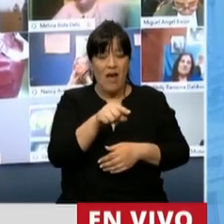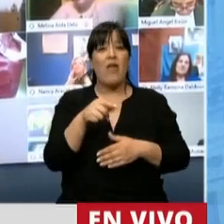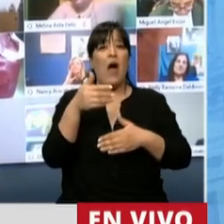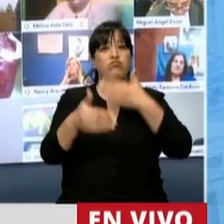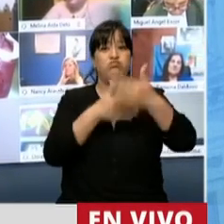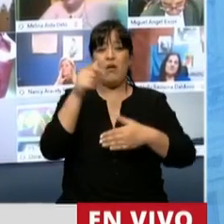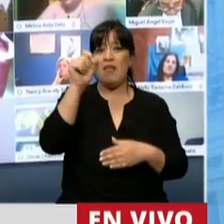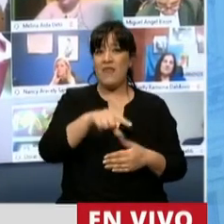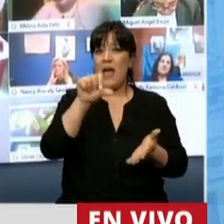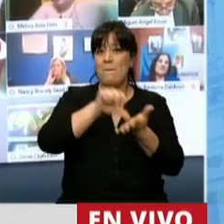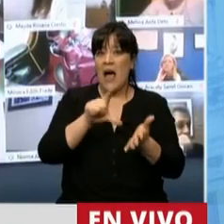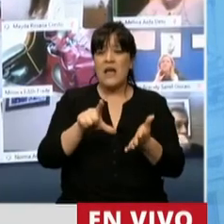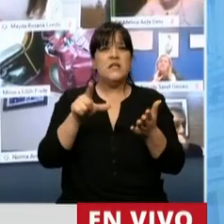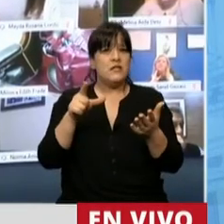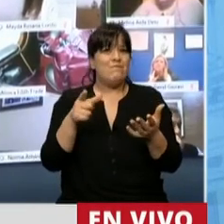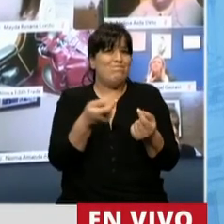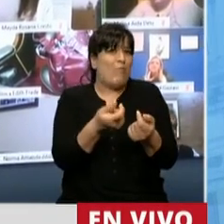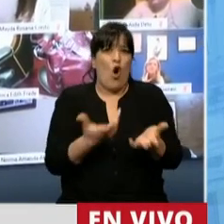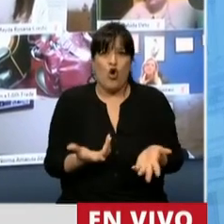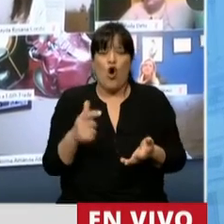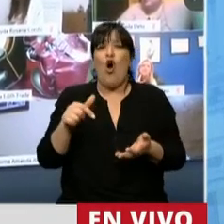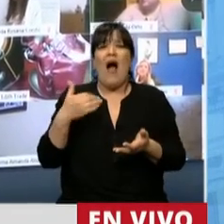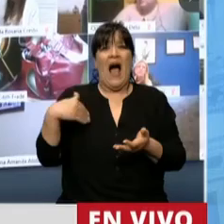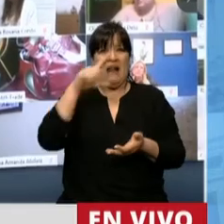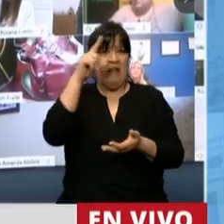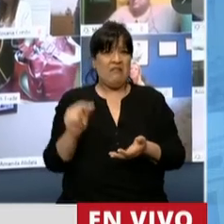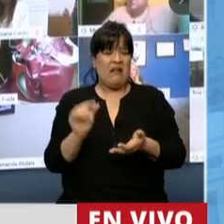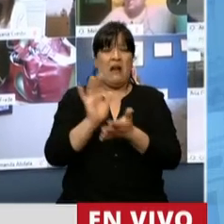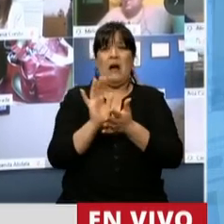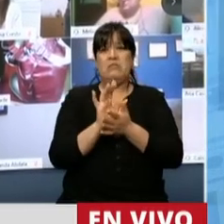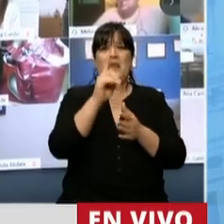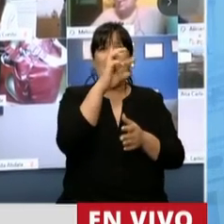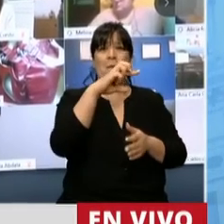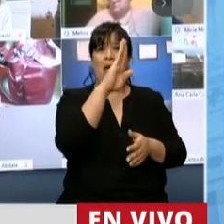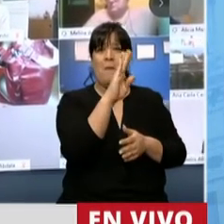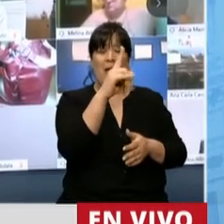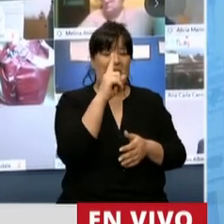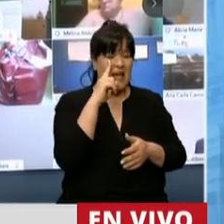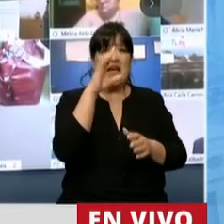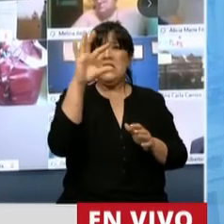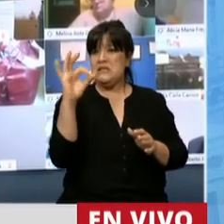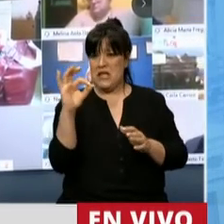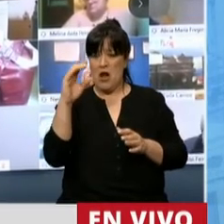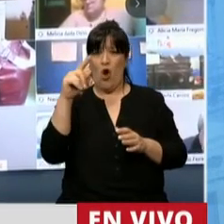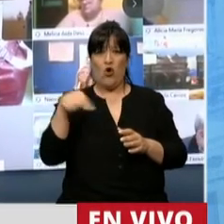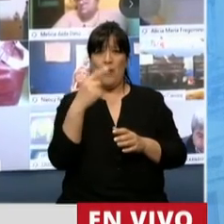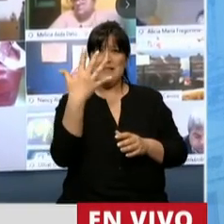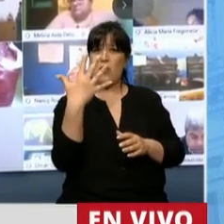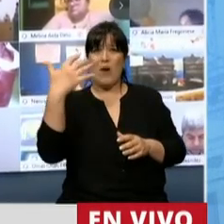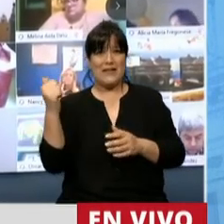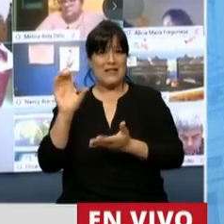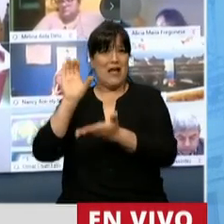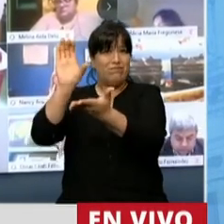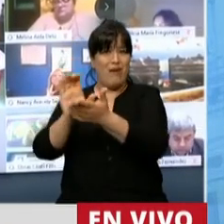desarrollo en nuestro país es muy baja. Argentina invierte 0,53% del PBI en investigación y desarrollo.